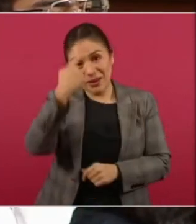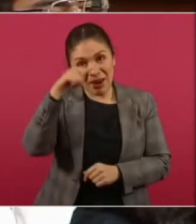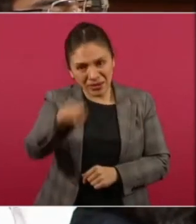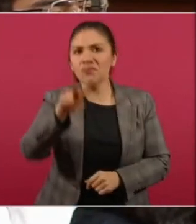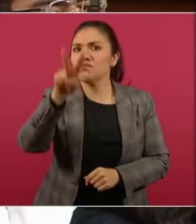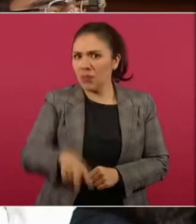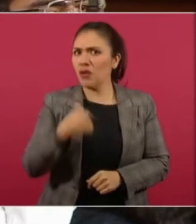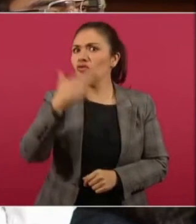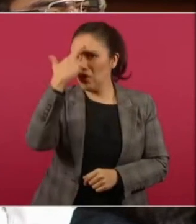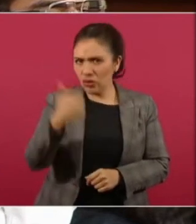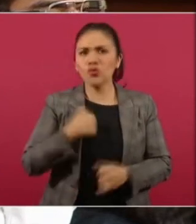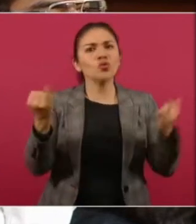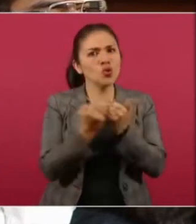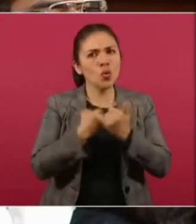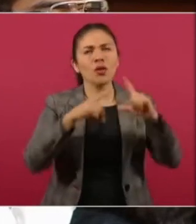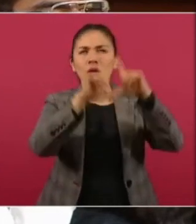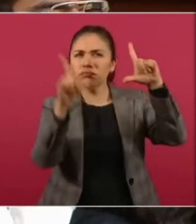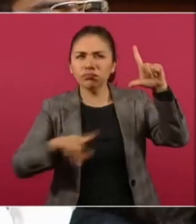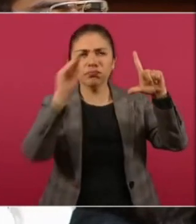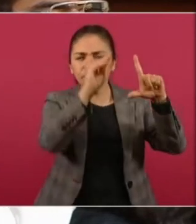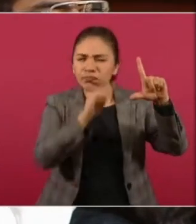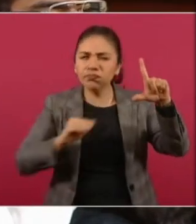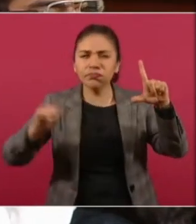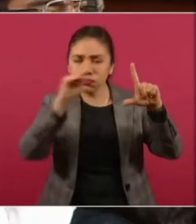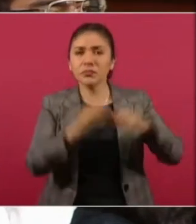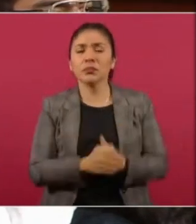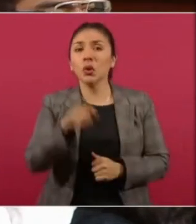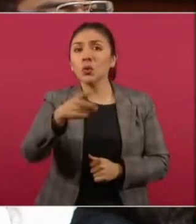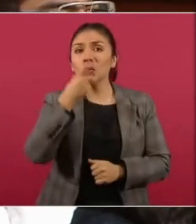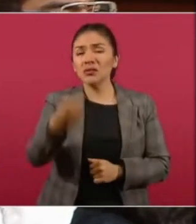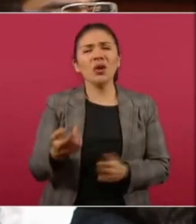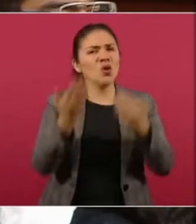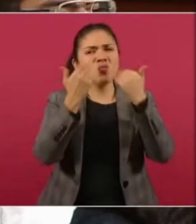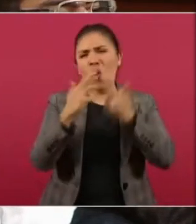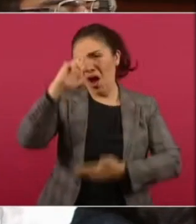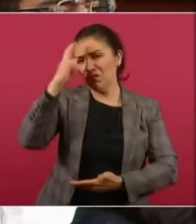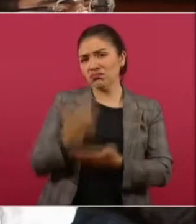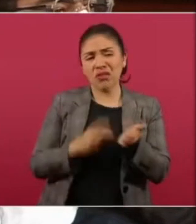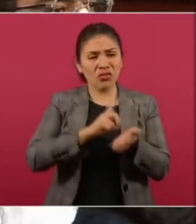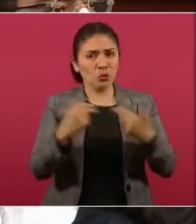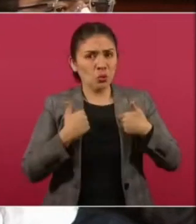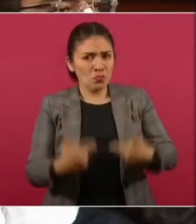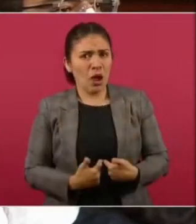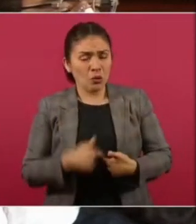Yo he recorrido también el país. Y usted dice también que no se violan derechos humanos en este gobierno.